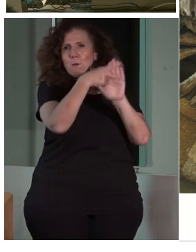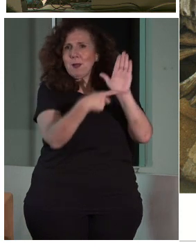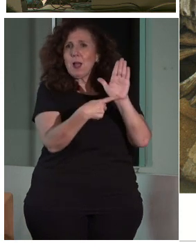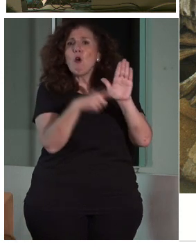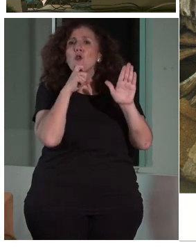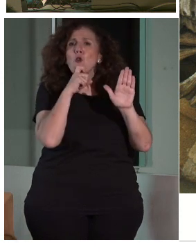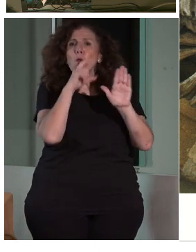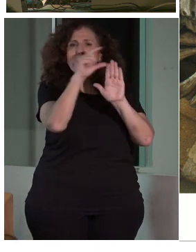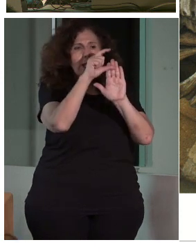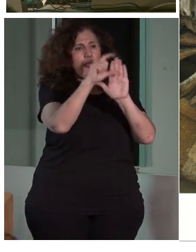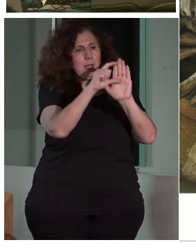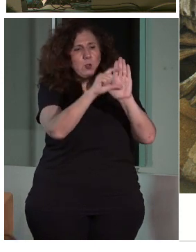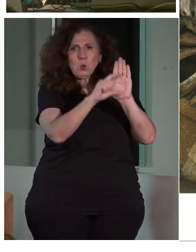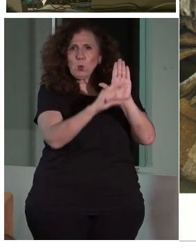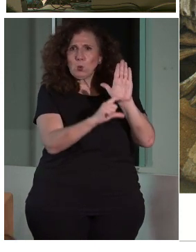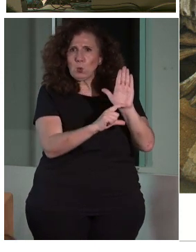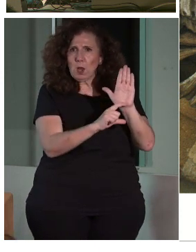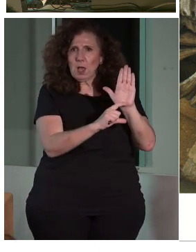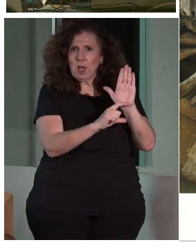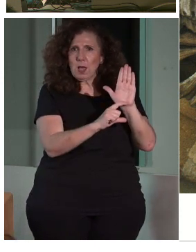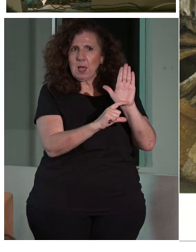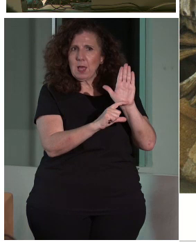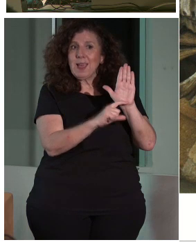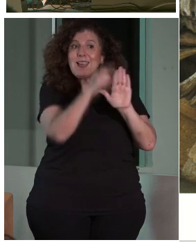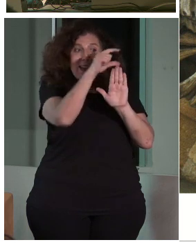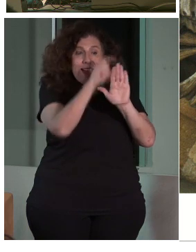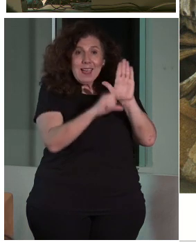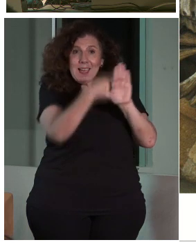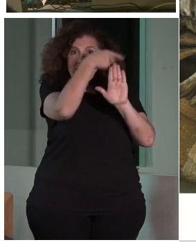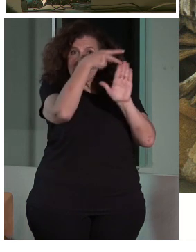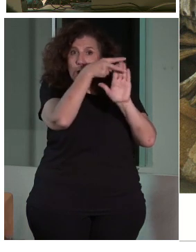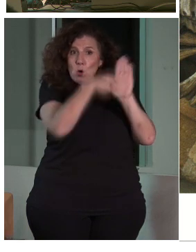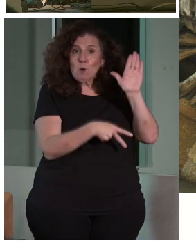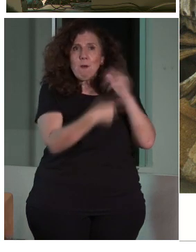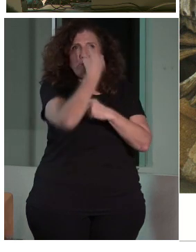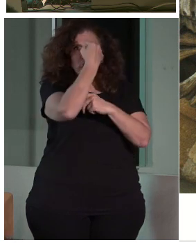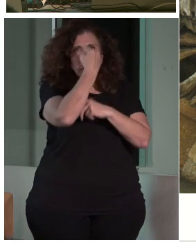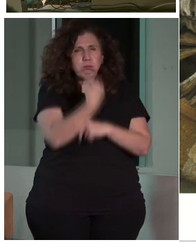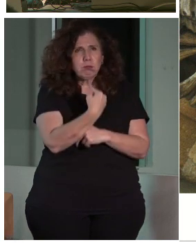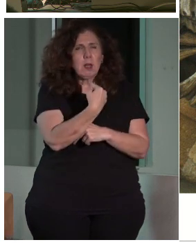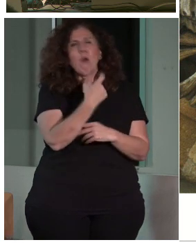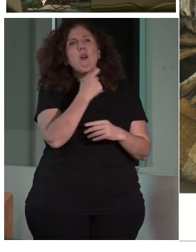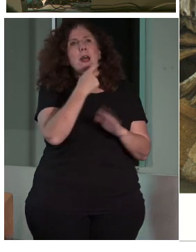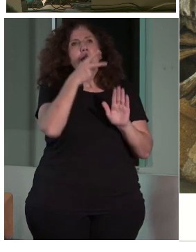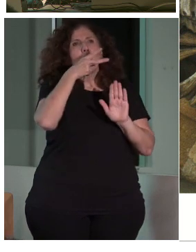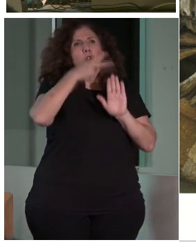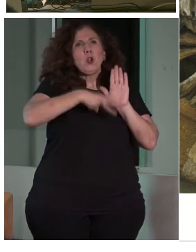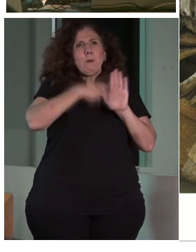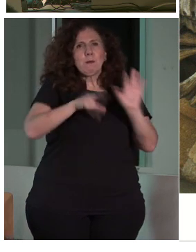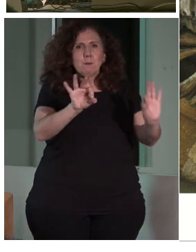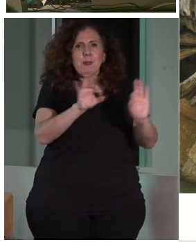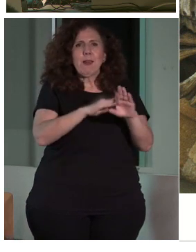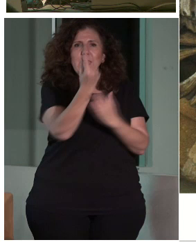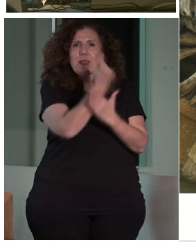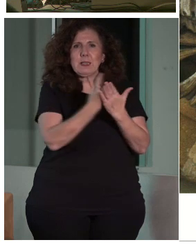importante de la norma, que no da claves de diseño, no da requerimientos de diseño ni reglas de diseño, sino